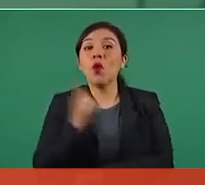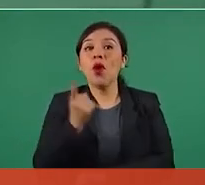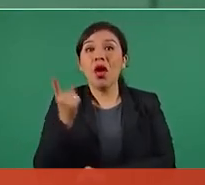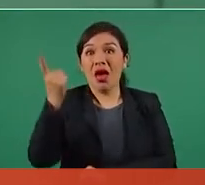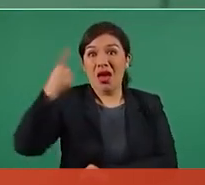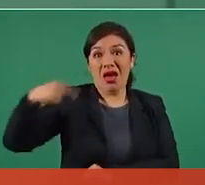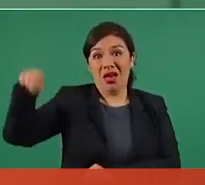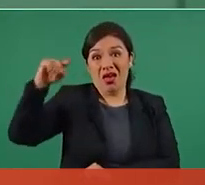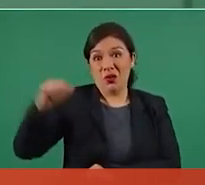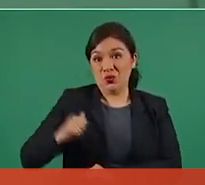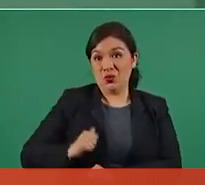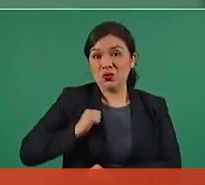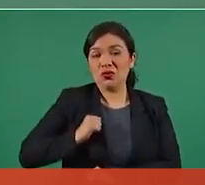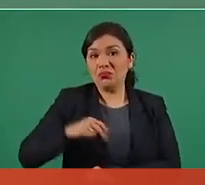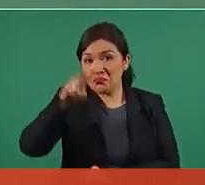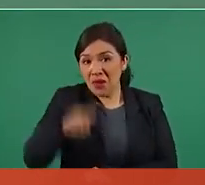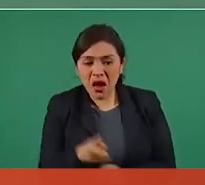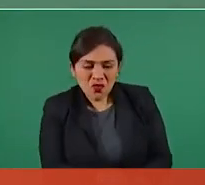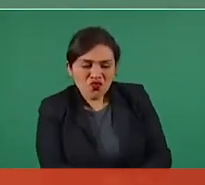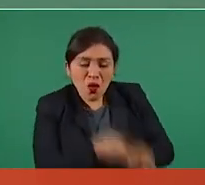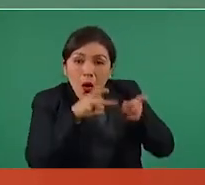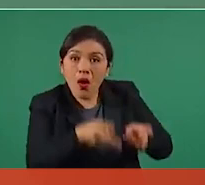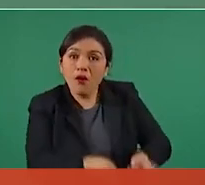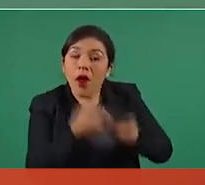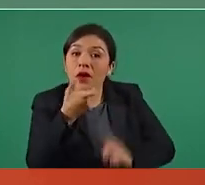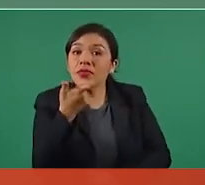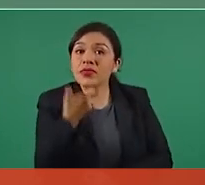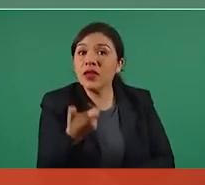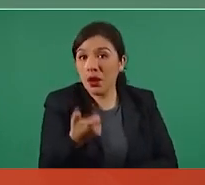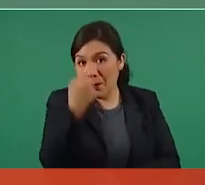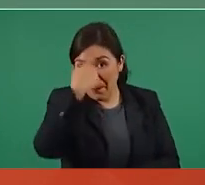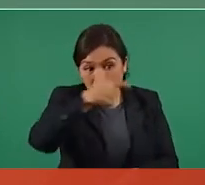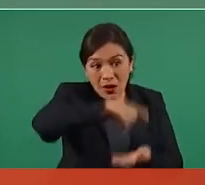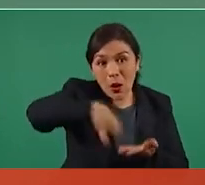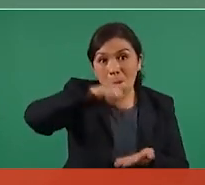de los medicamentos.